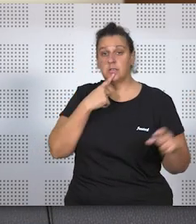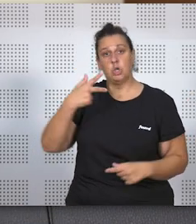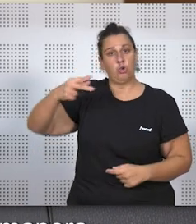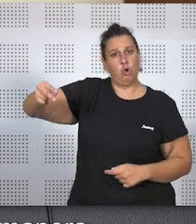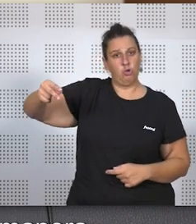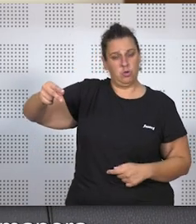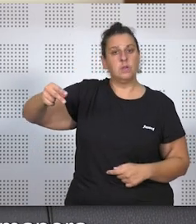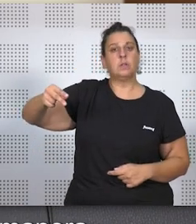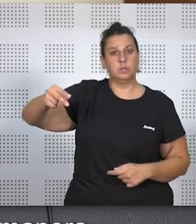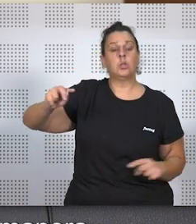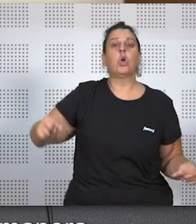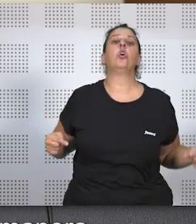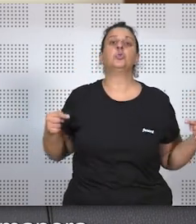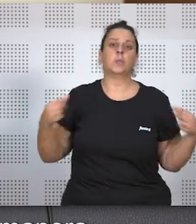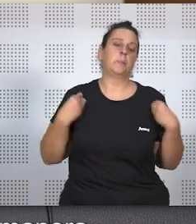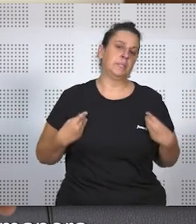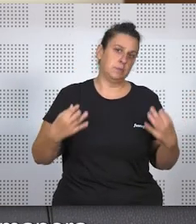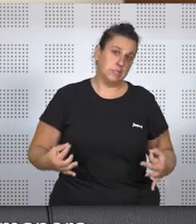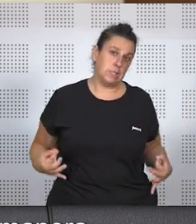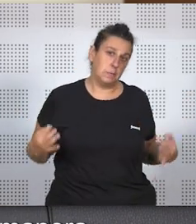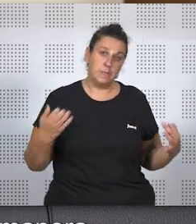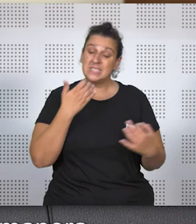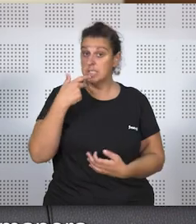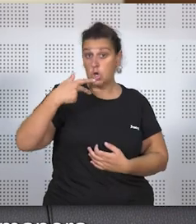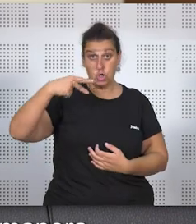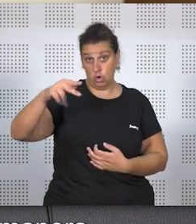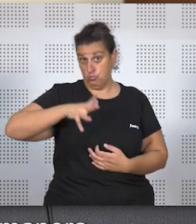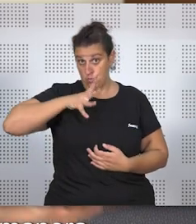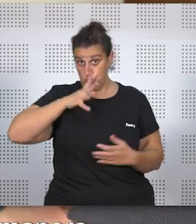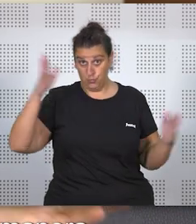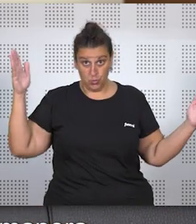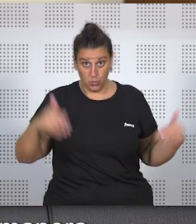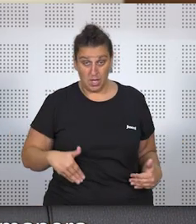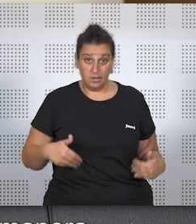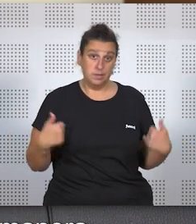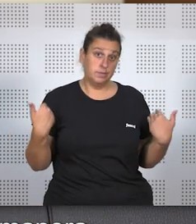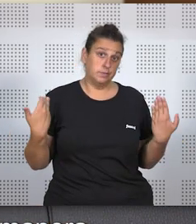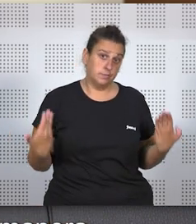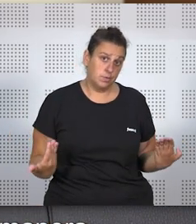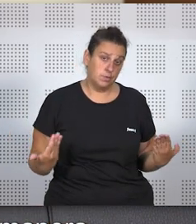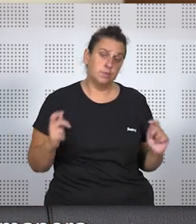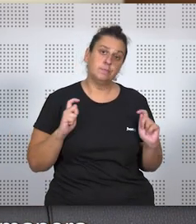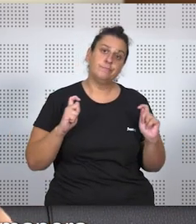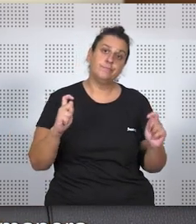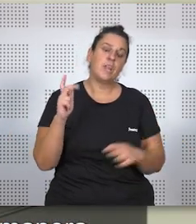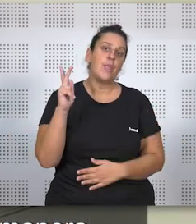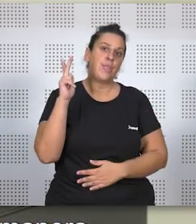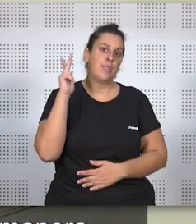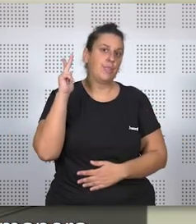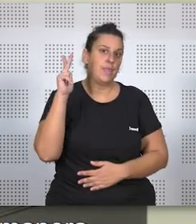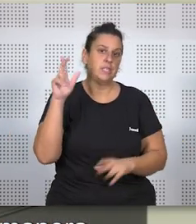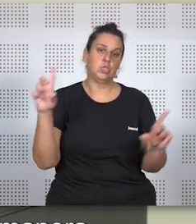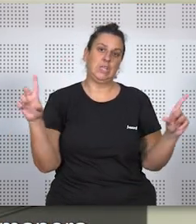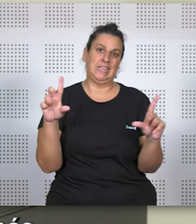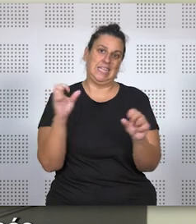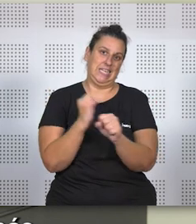denegó. la consecuencia siempre es la misma, si no se deniega de manera motivada entonces hay que conceder ese derecho a